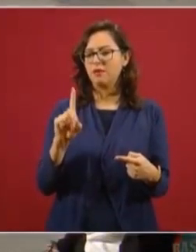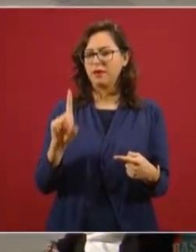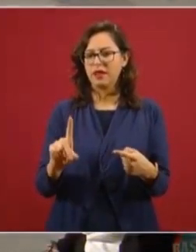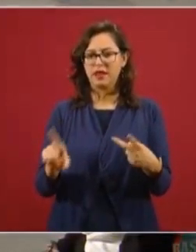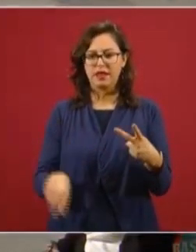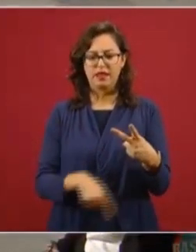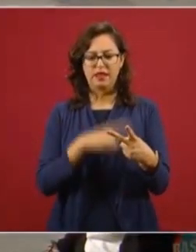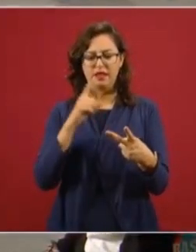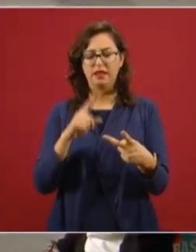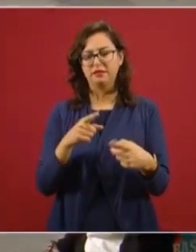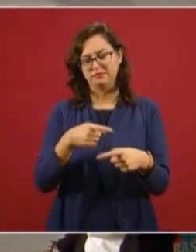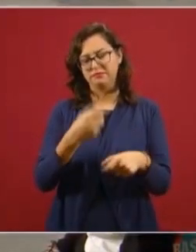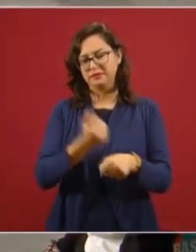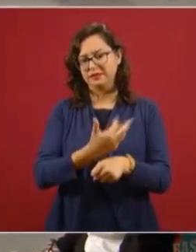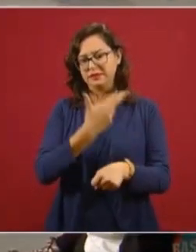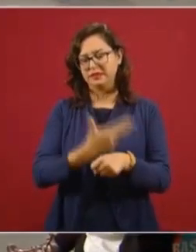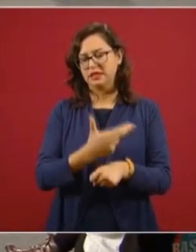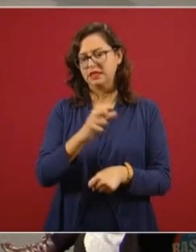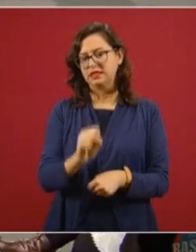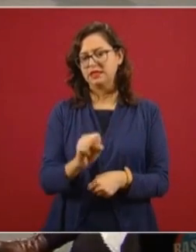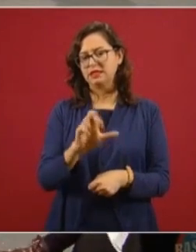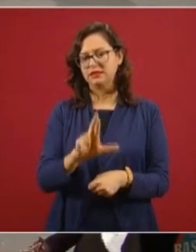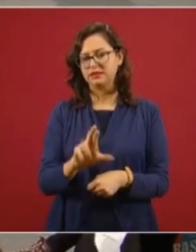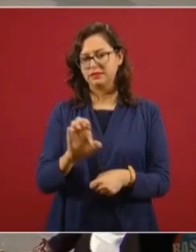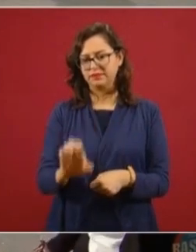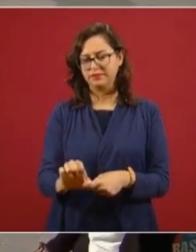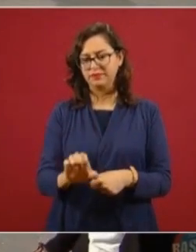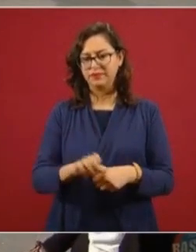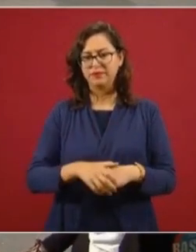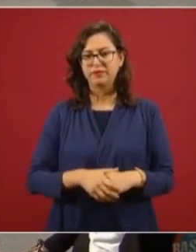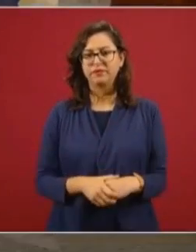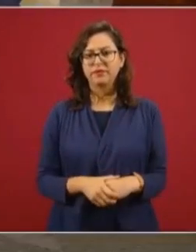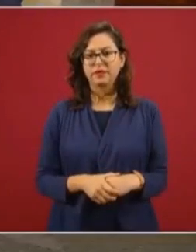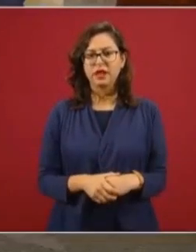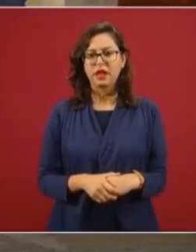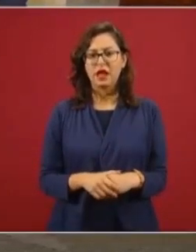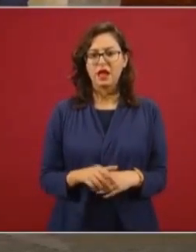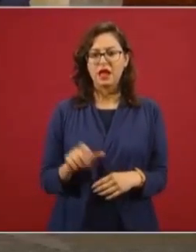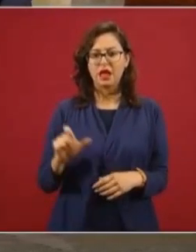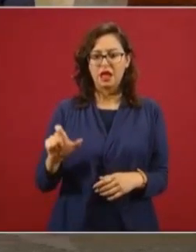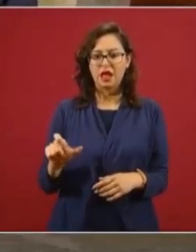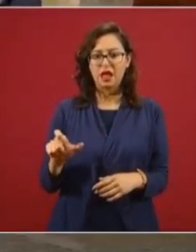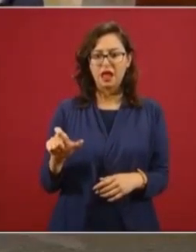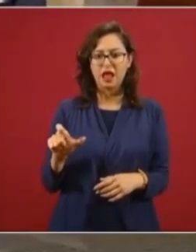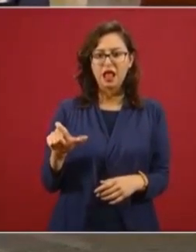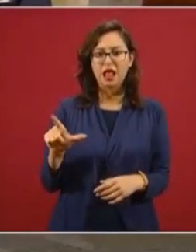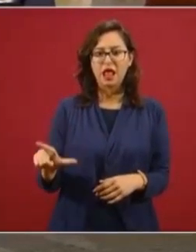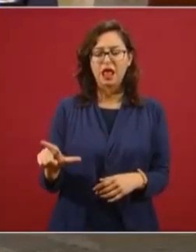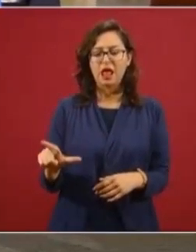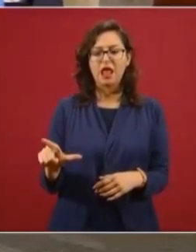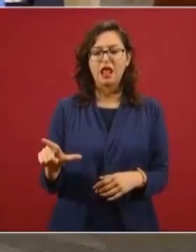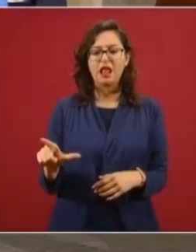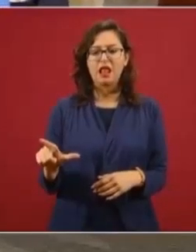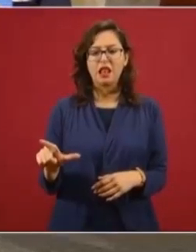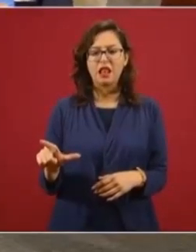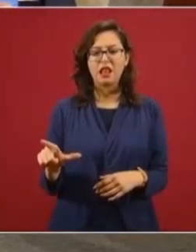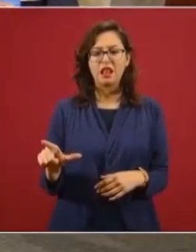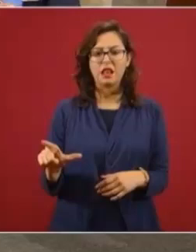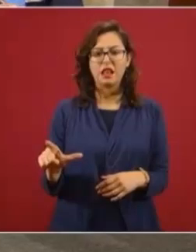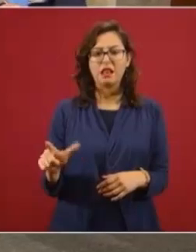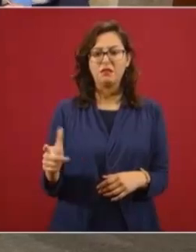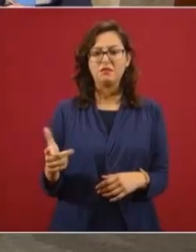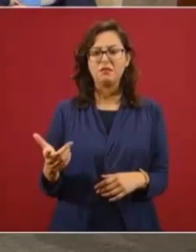secretario de Relaciones Exteriores, que estuvo muy